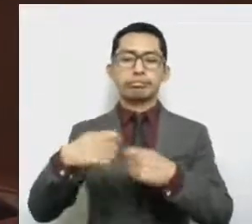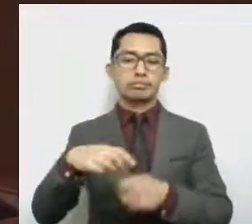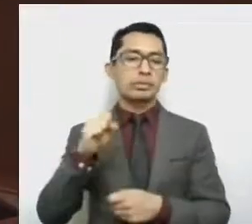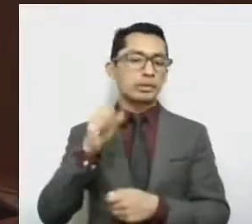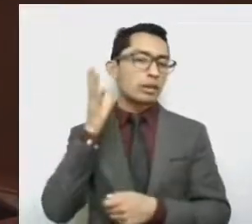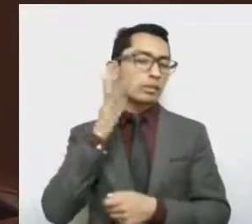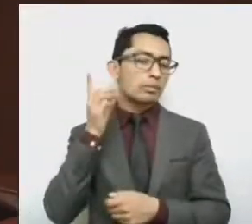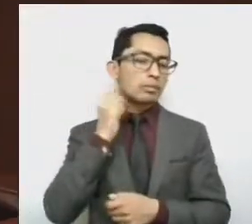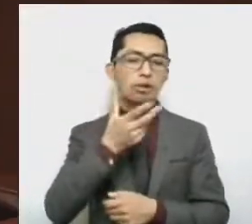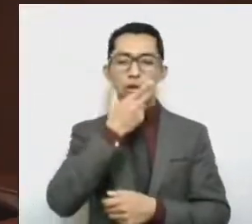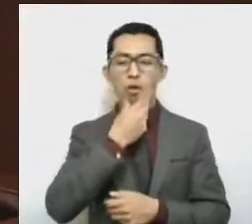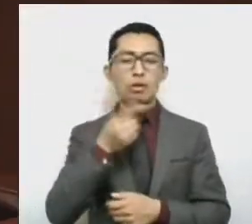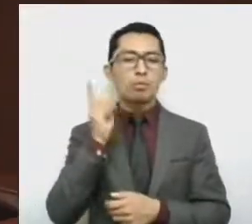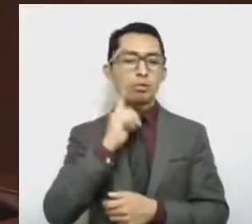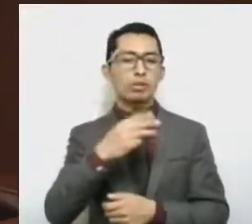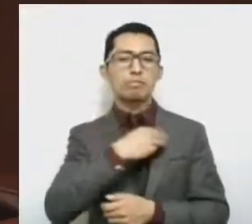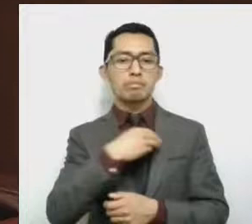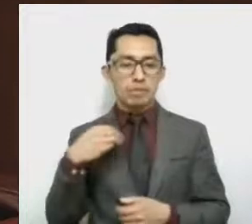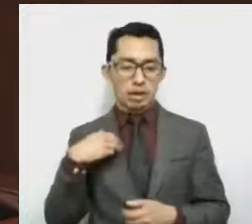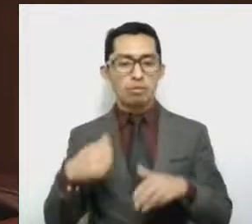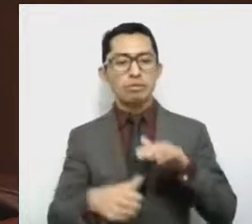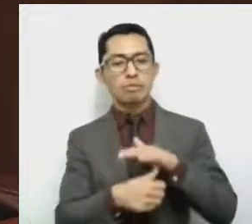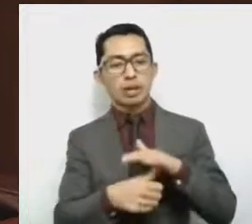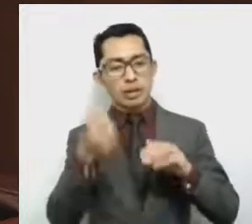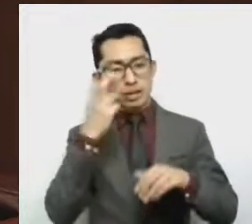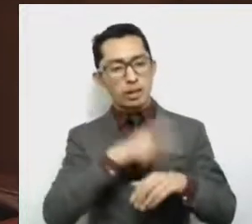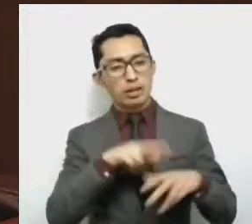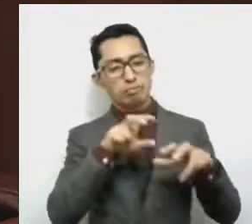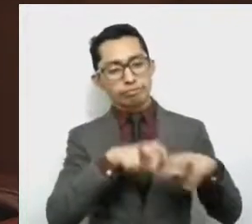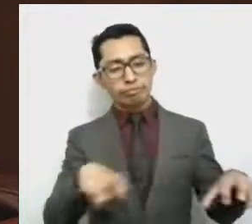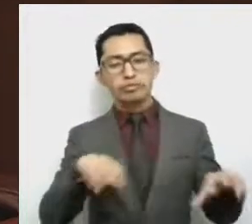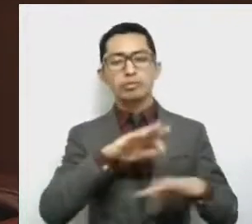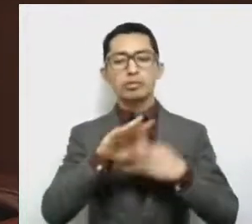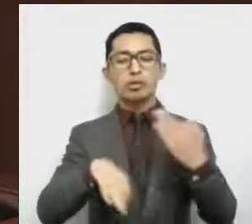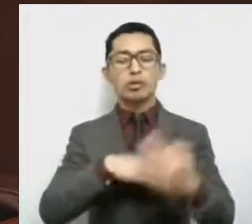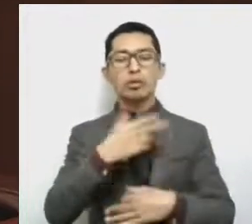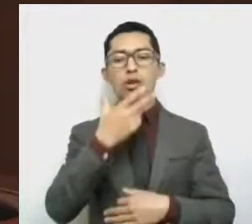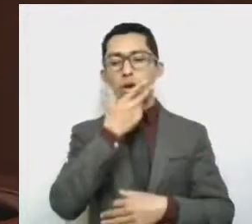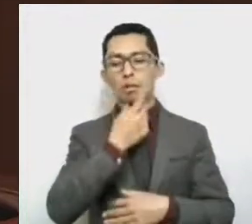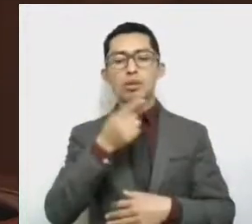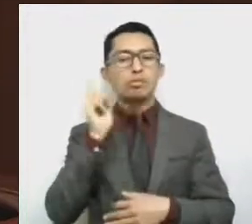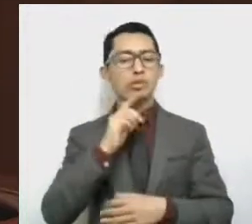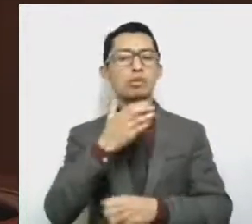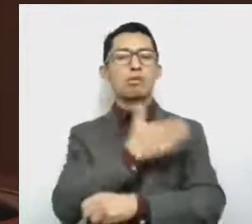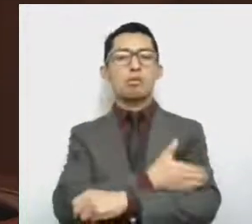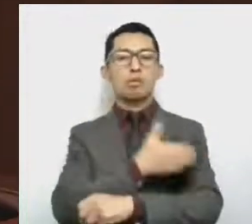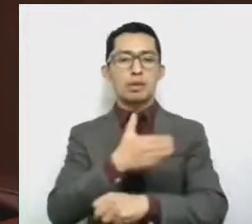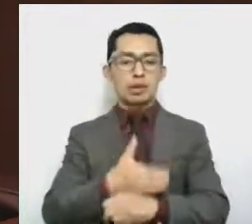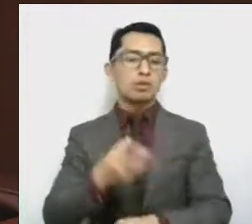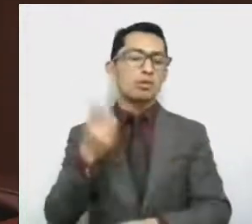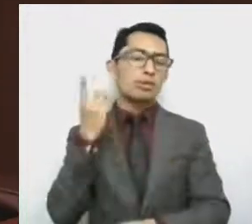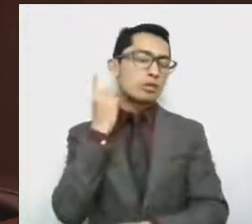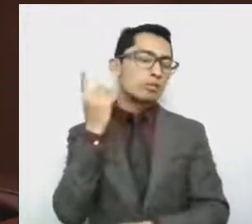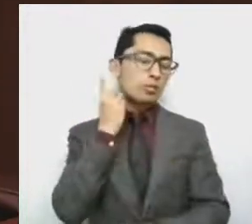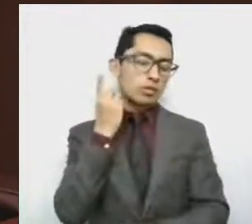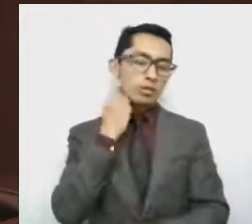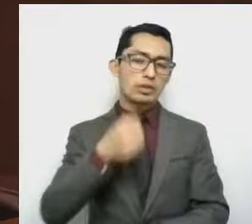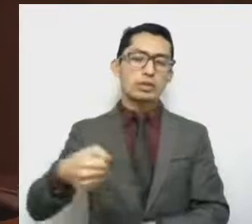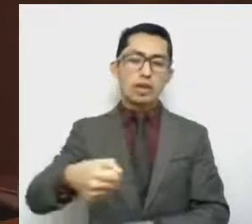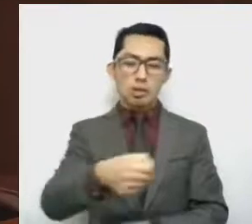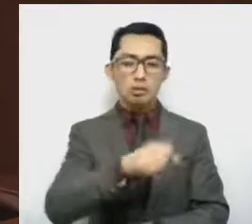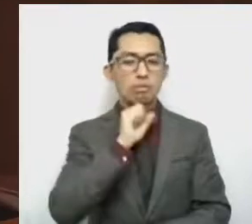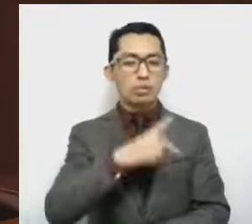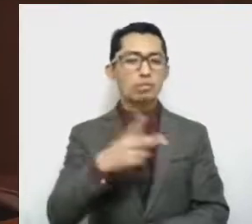las y los integrantes de la mesa directiva, a todas mis compañeras y compañeros diputados, saludo a los medios de